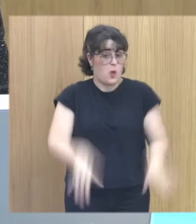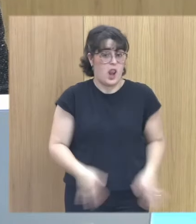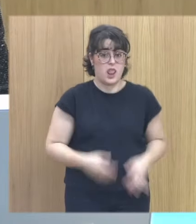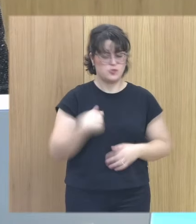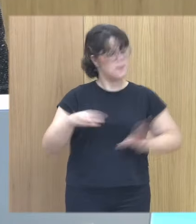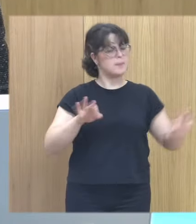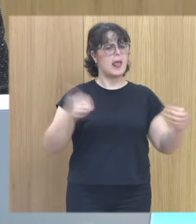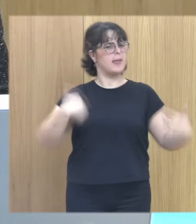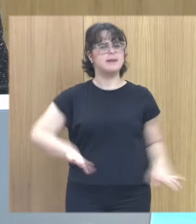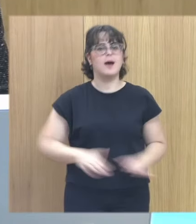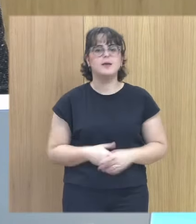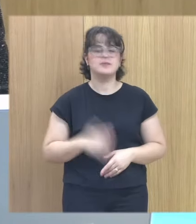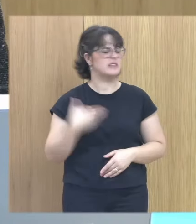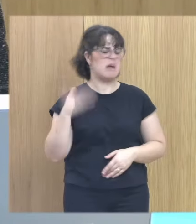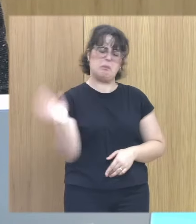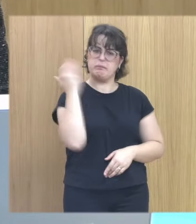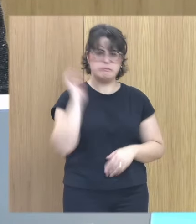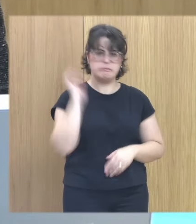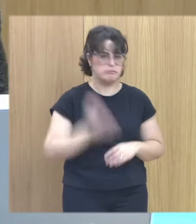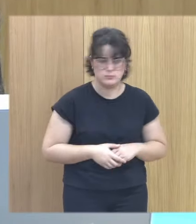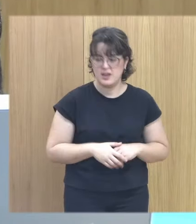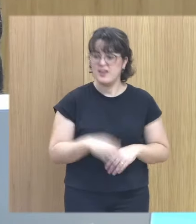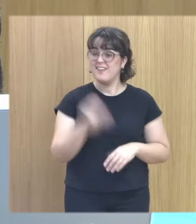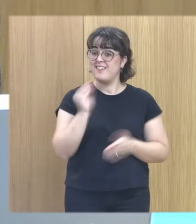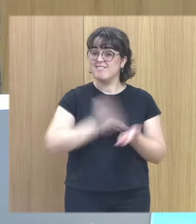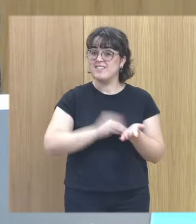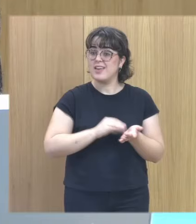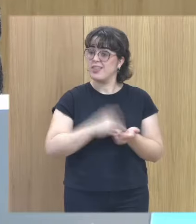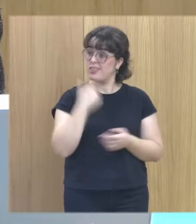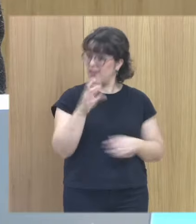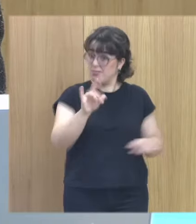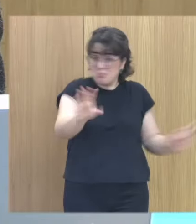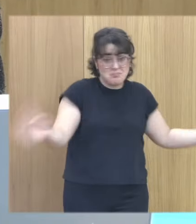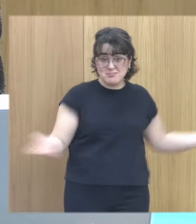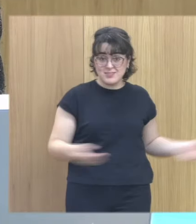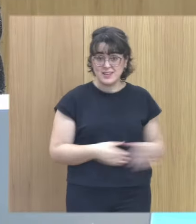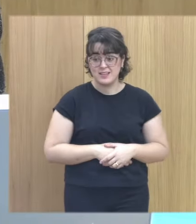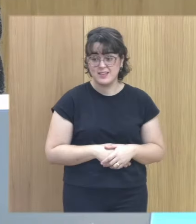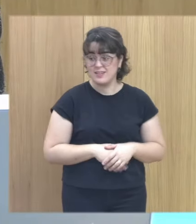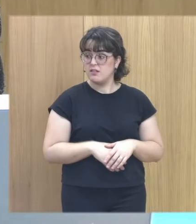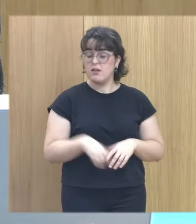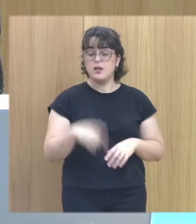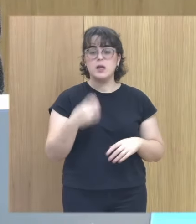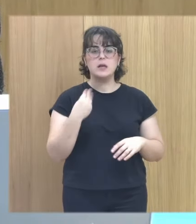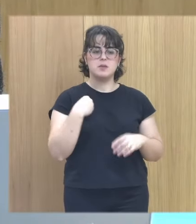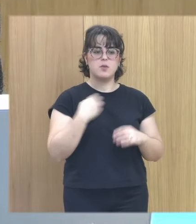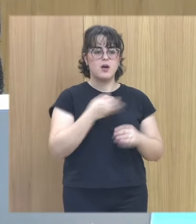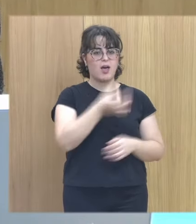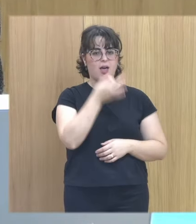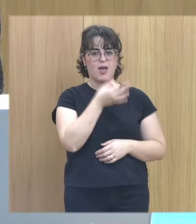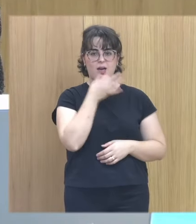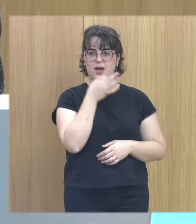estoy preparada es que esto ya está olvidado es que cada vez que alguien ¿sí? entonces cuando me hacen ese relato